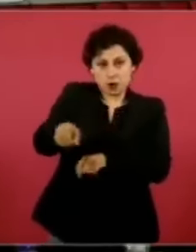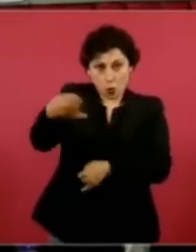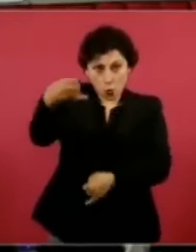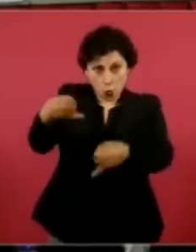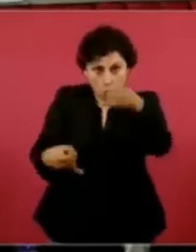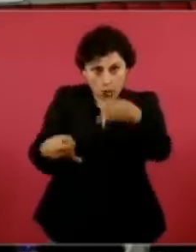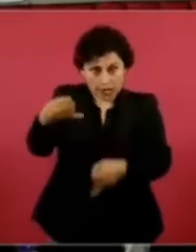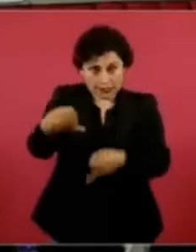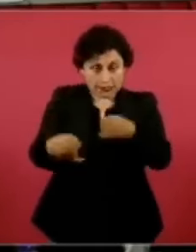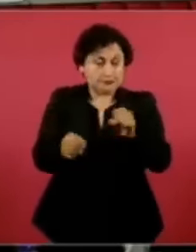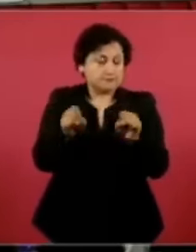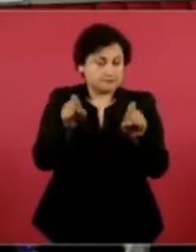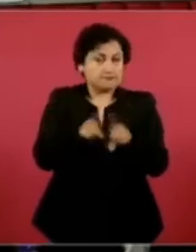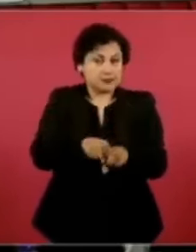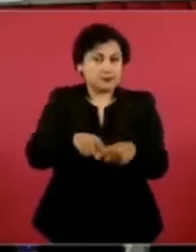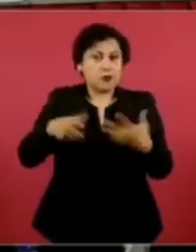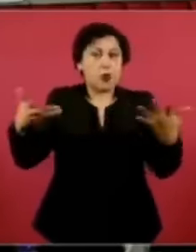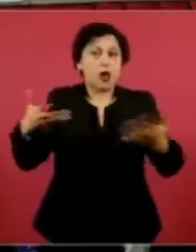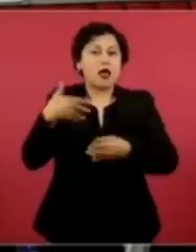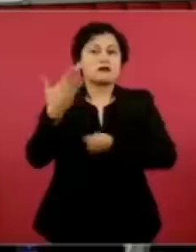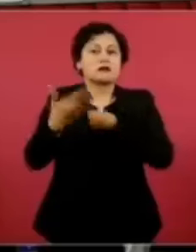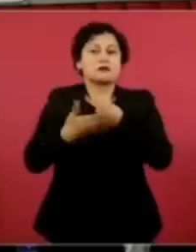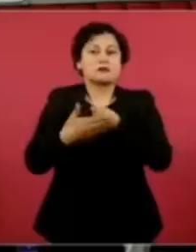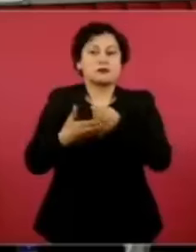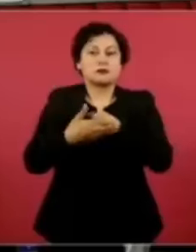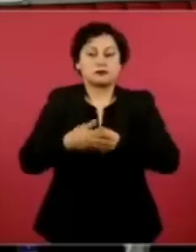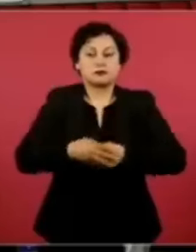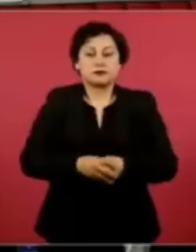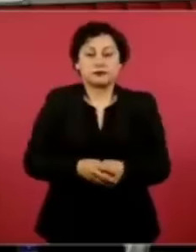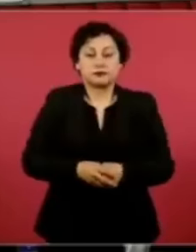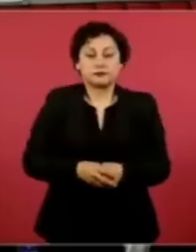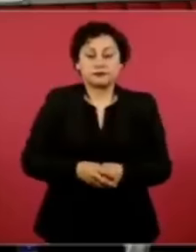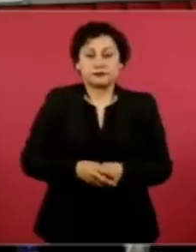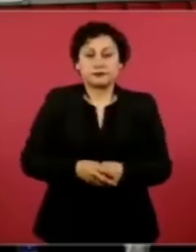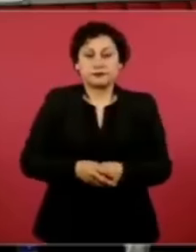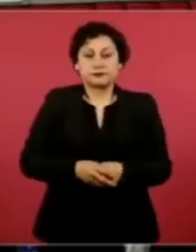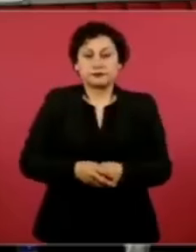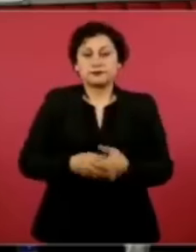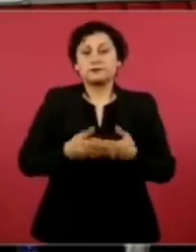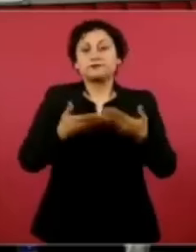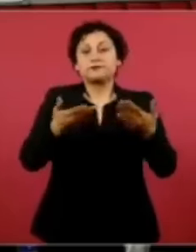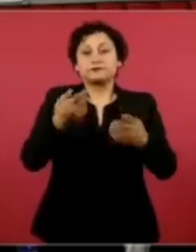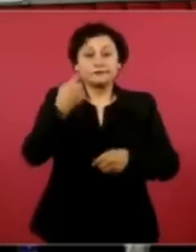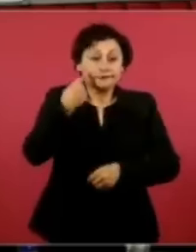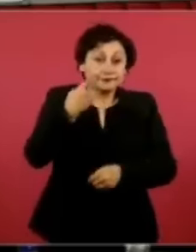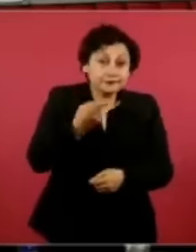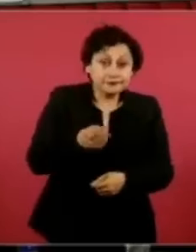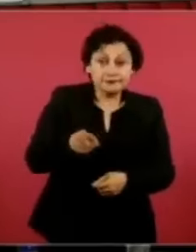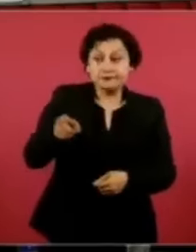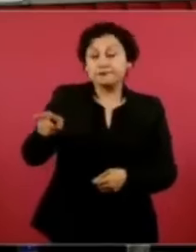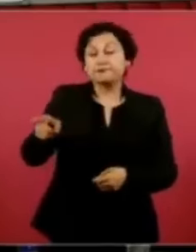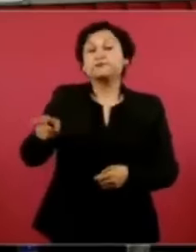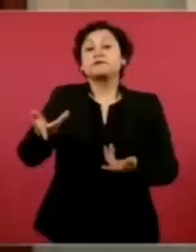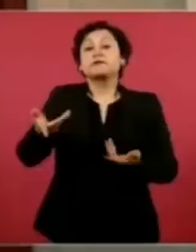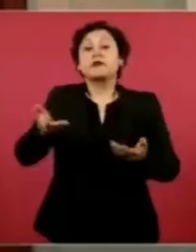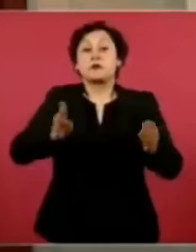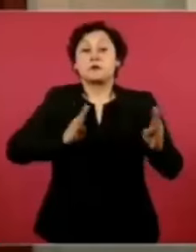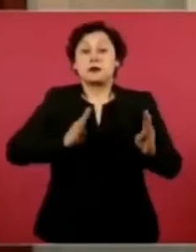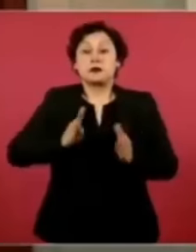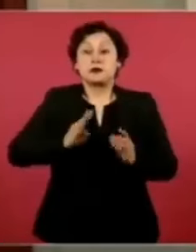Fíjense lo esperanzado que está el almirante por